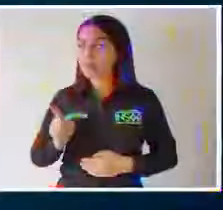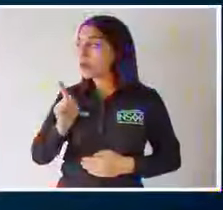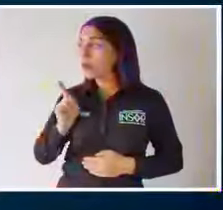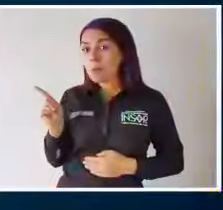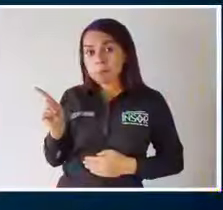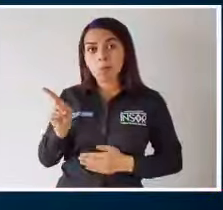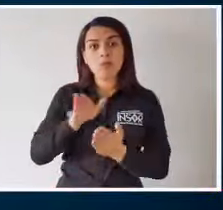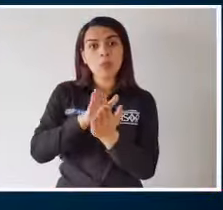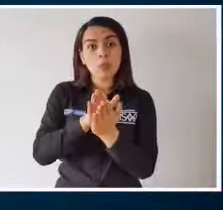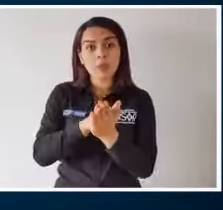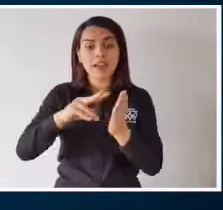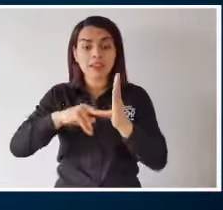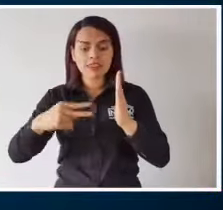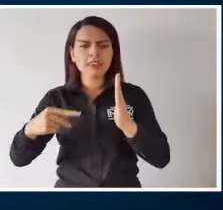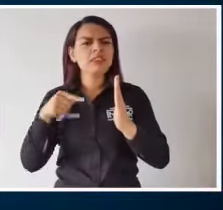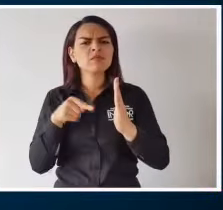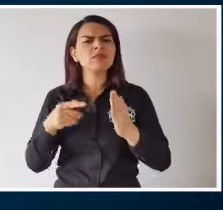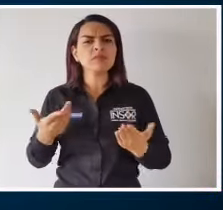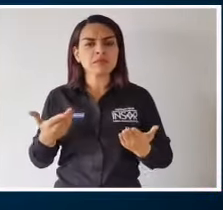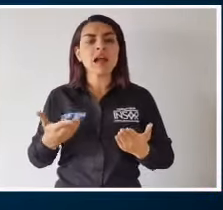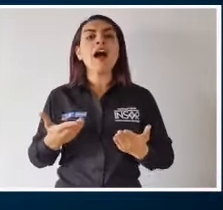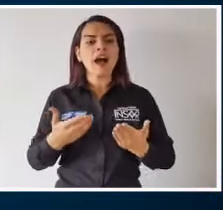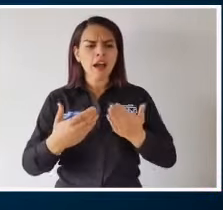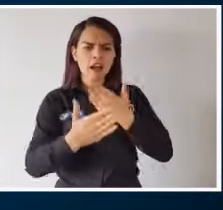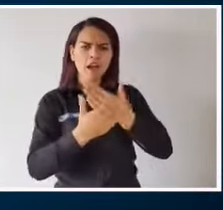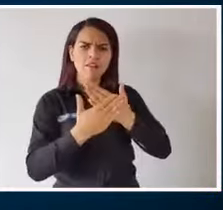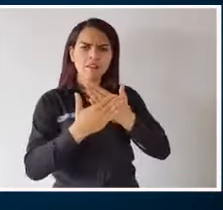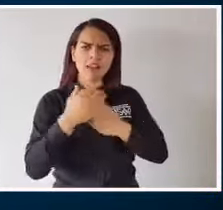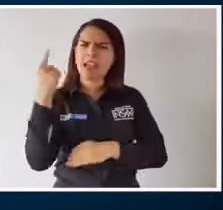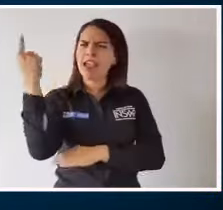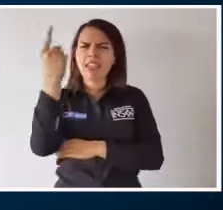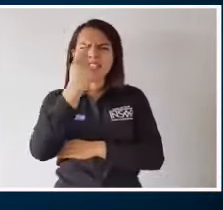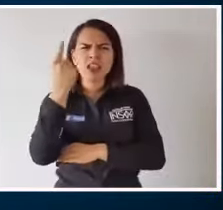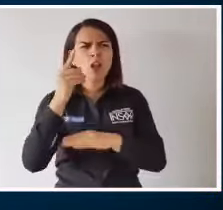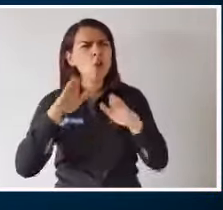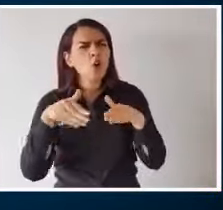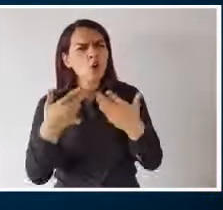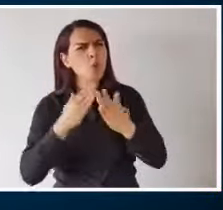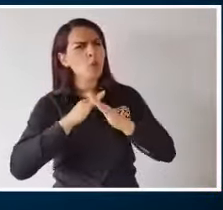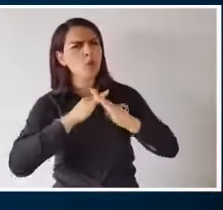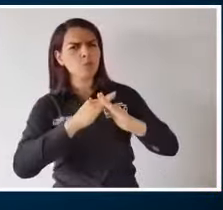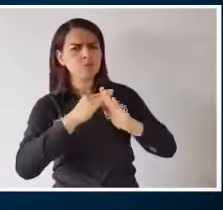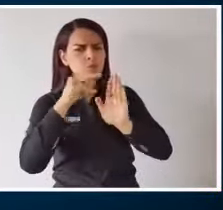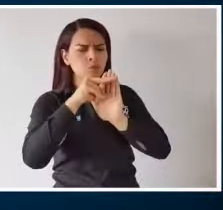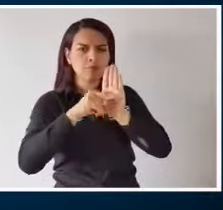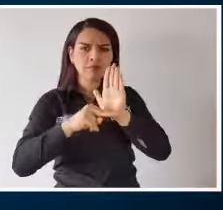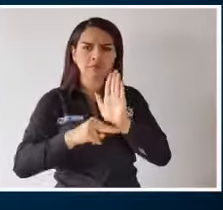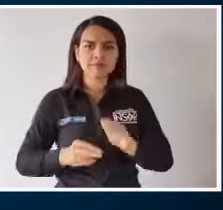En documentos técnicos, encuentras los lineamientos generales de prevención.